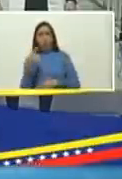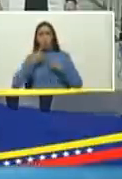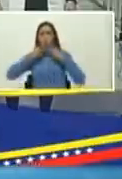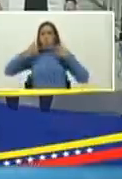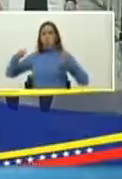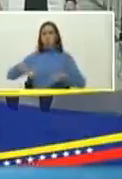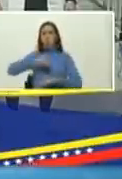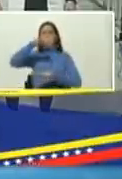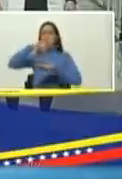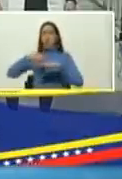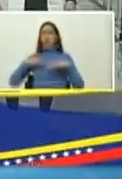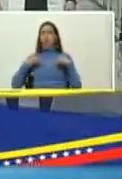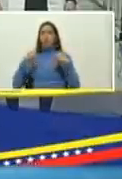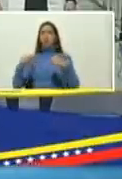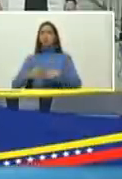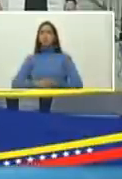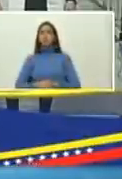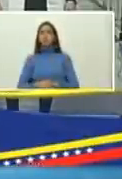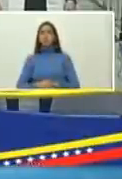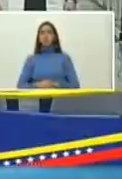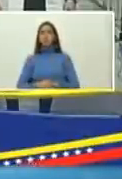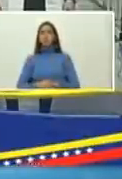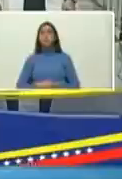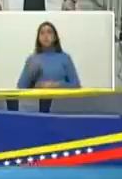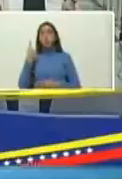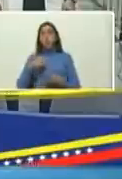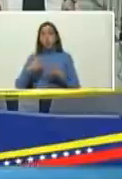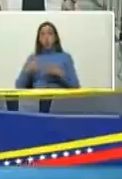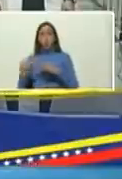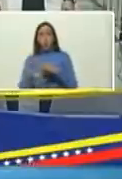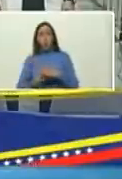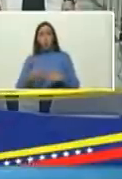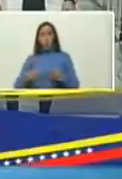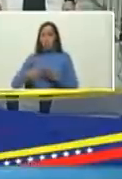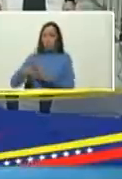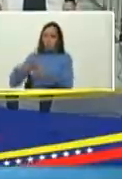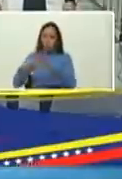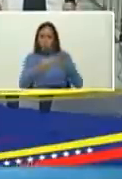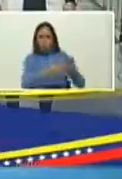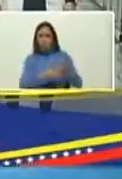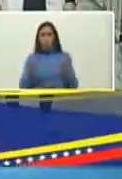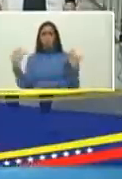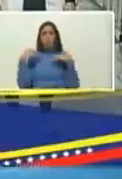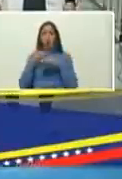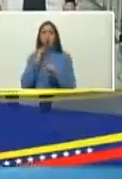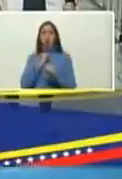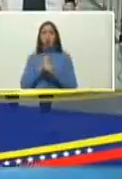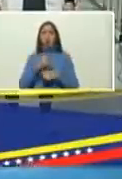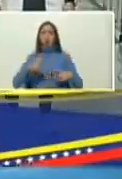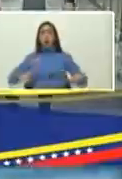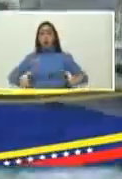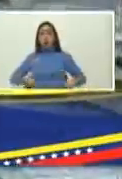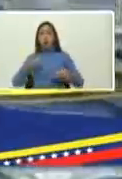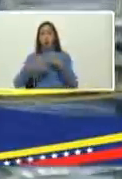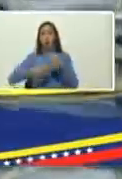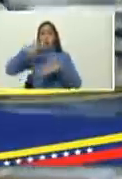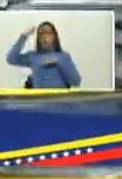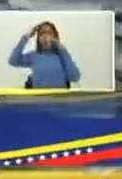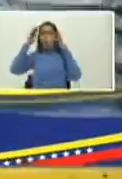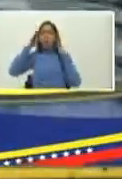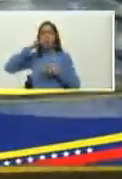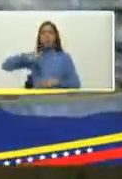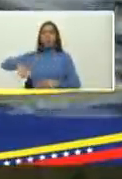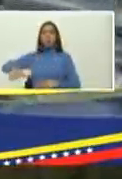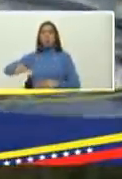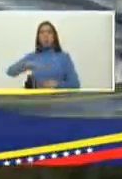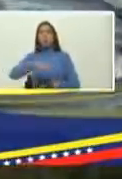nacional de salud donde todas las instituciones juntas unimos esfuerzos para concretar la atención a nuestra población